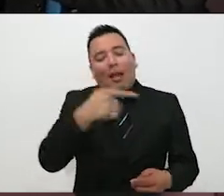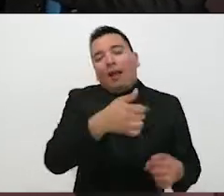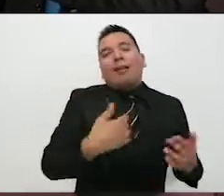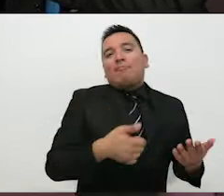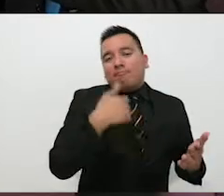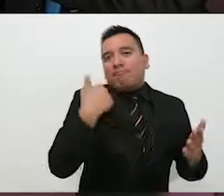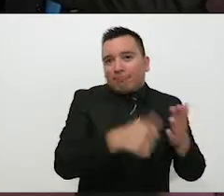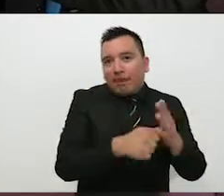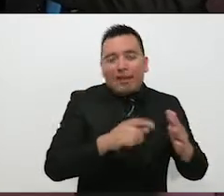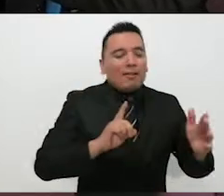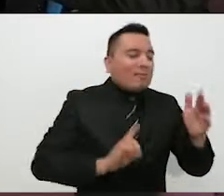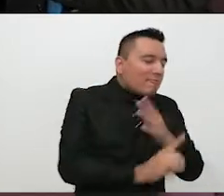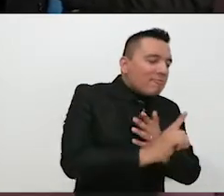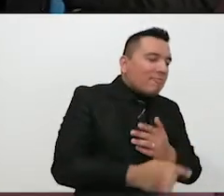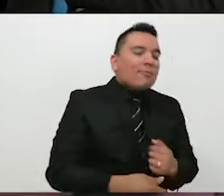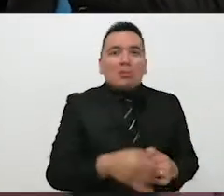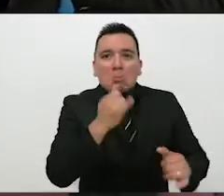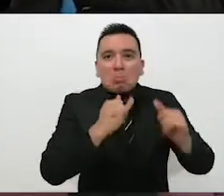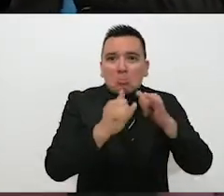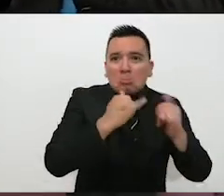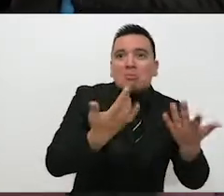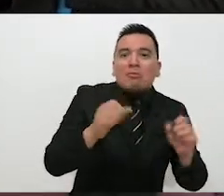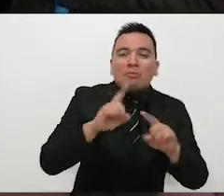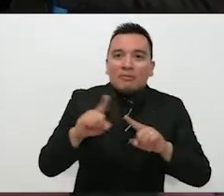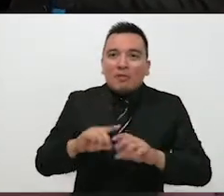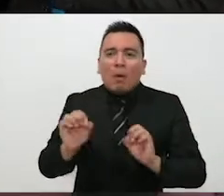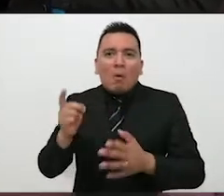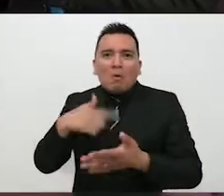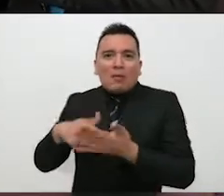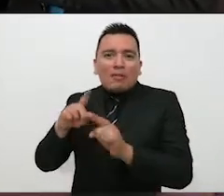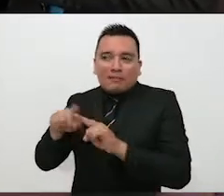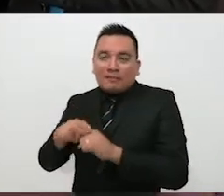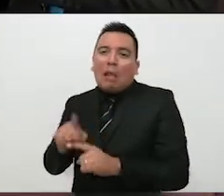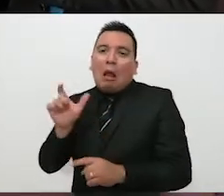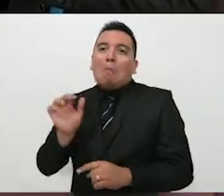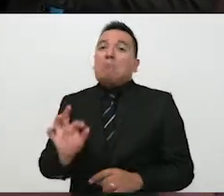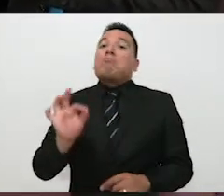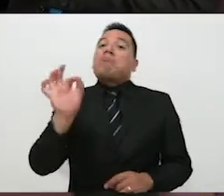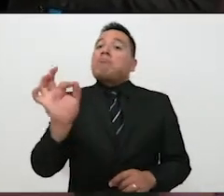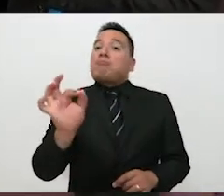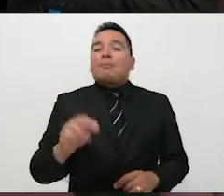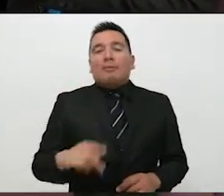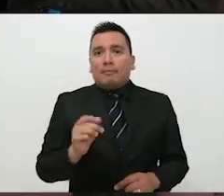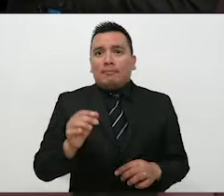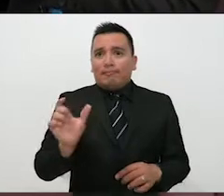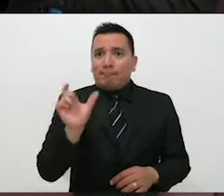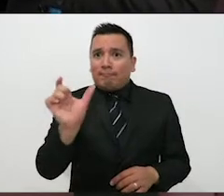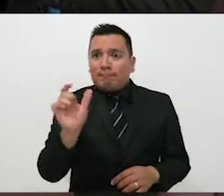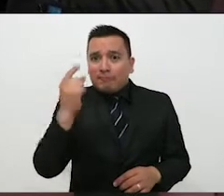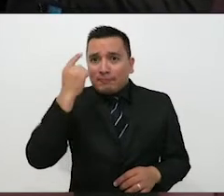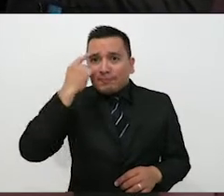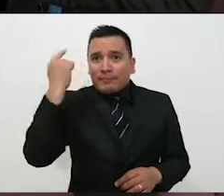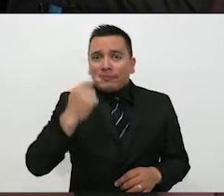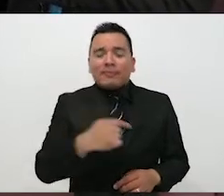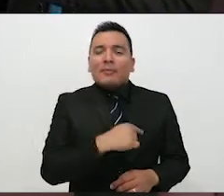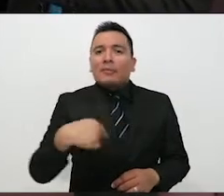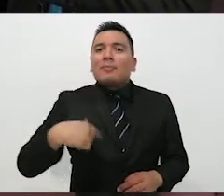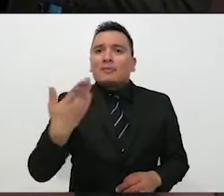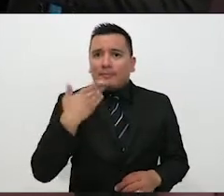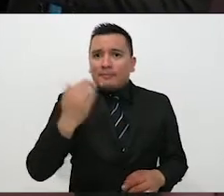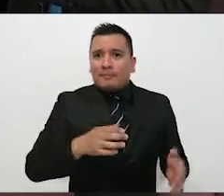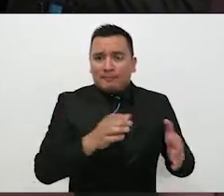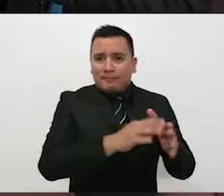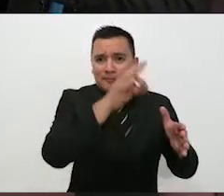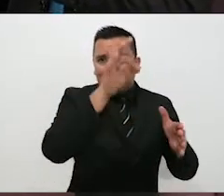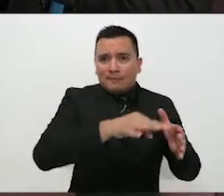ahí al antro, para que nos dejen entrar a ciertos lugares. Y no, lo importante es que con esto ellos se familiaricen para